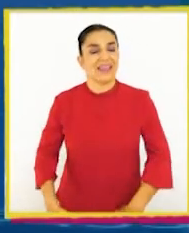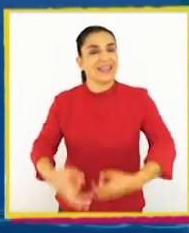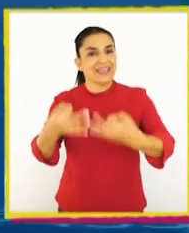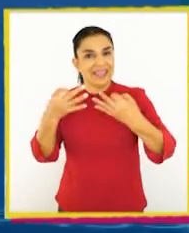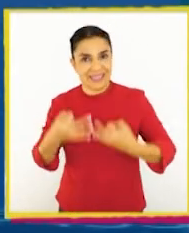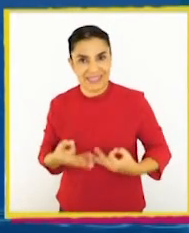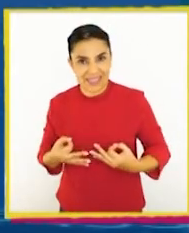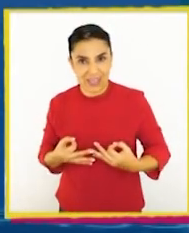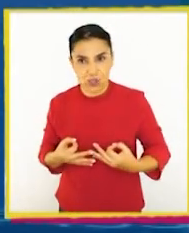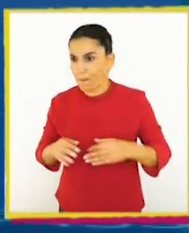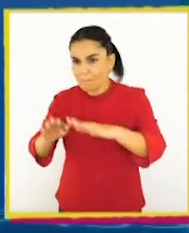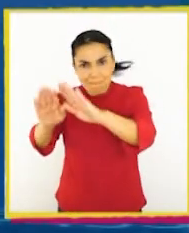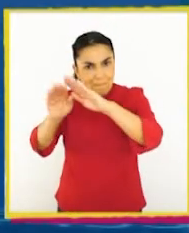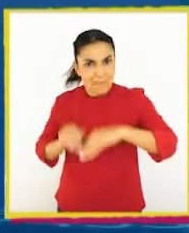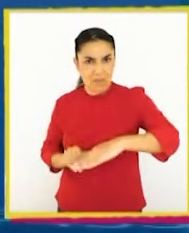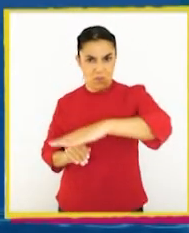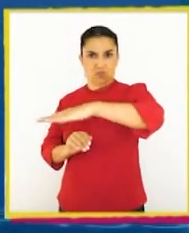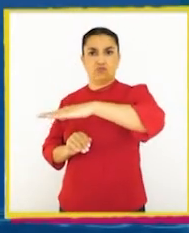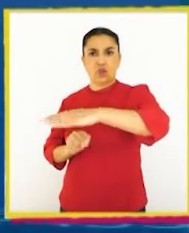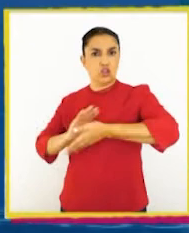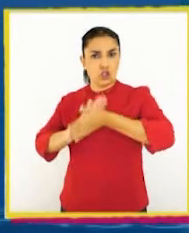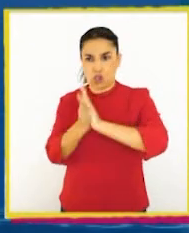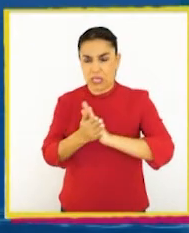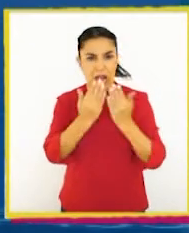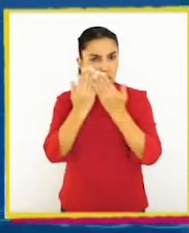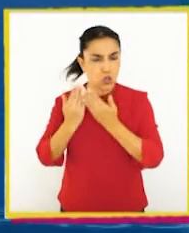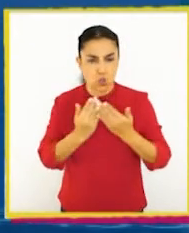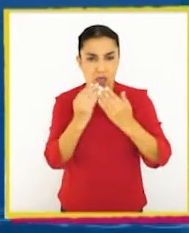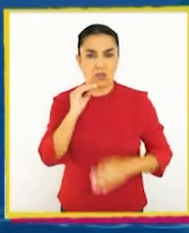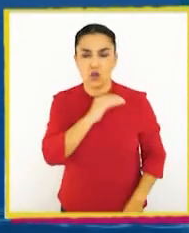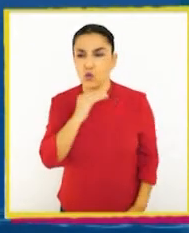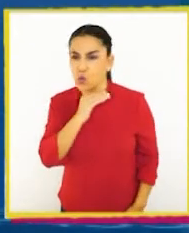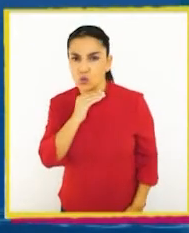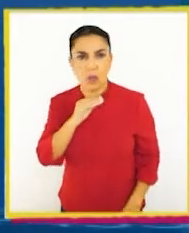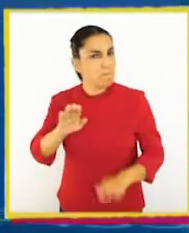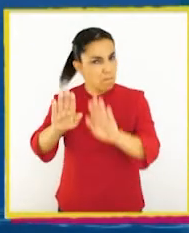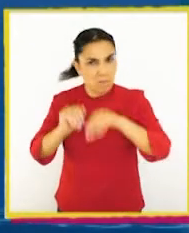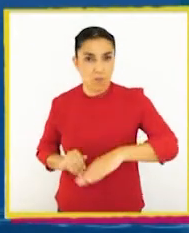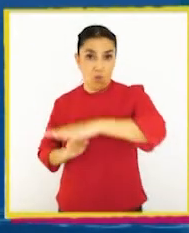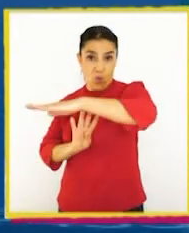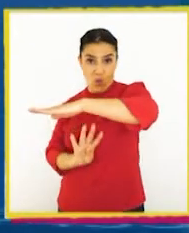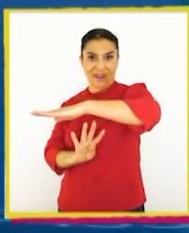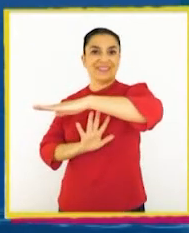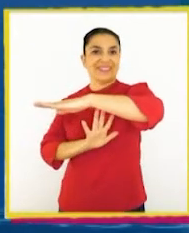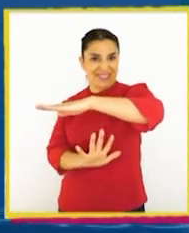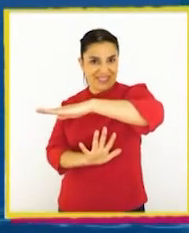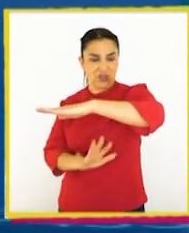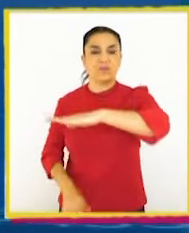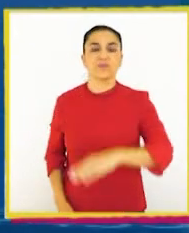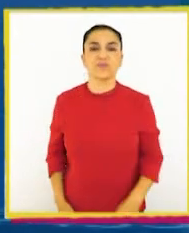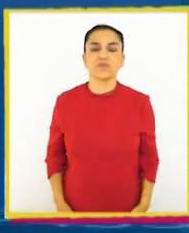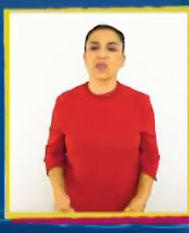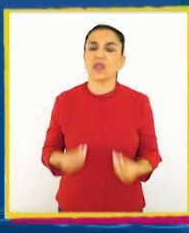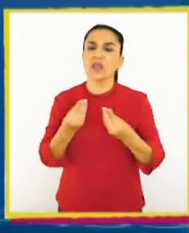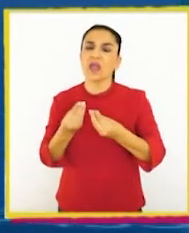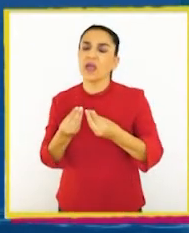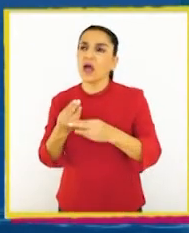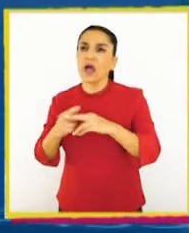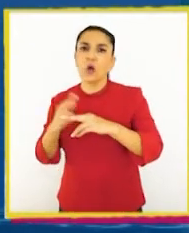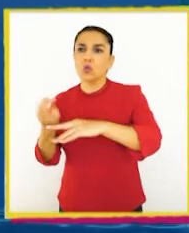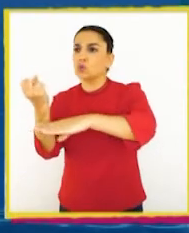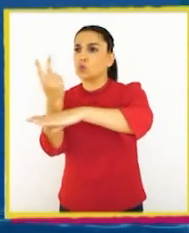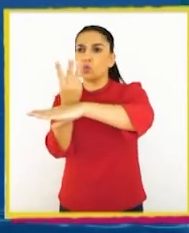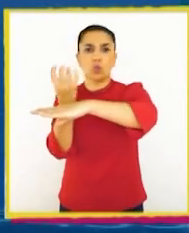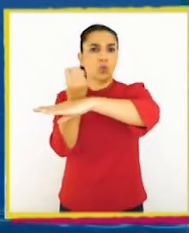¡Exacto! ¡Se mantiene! Ya que el total de alumnos del curso seguirá siendo el mismo. ¿Y qué se hace con los numeradores?